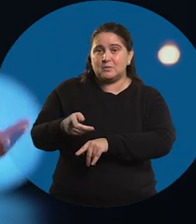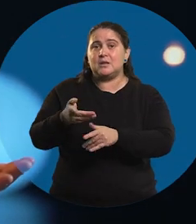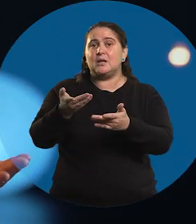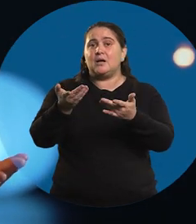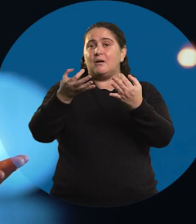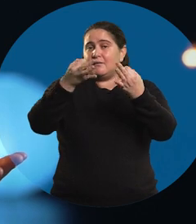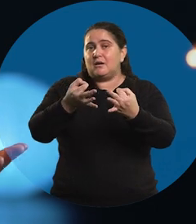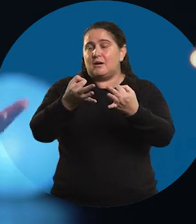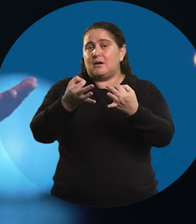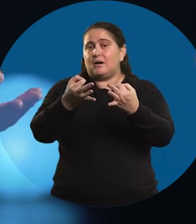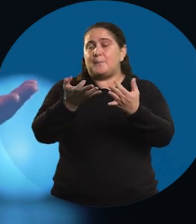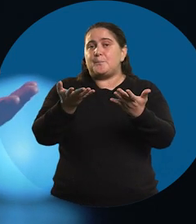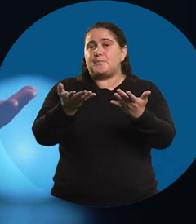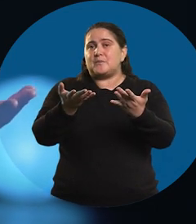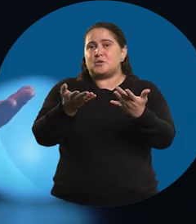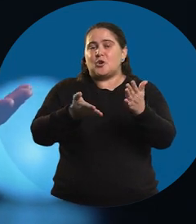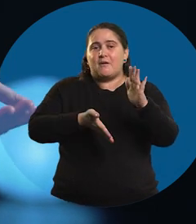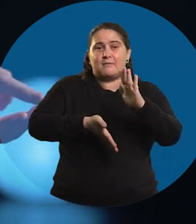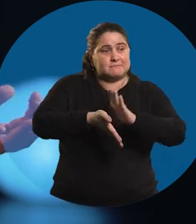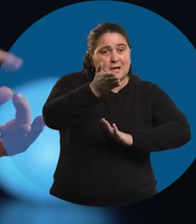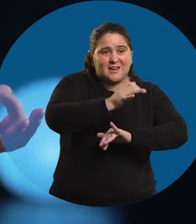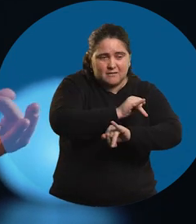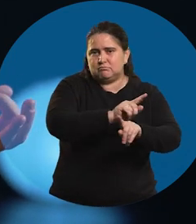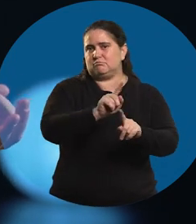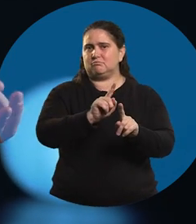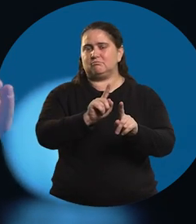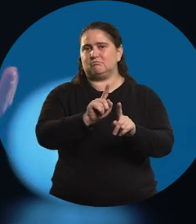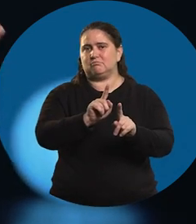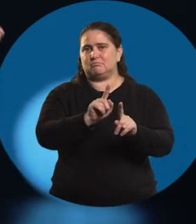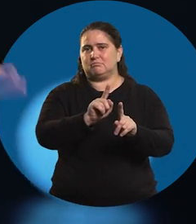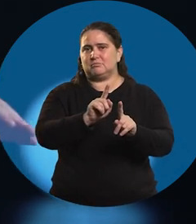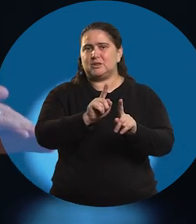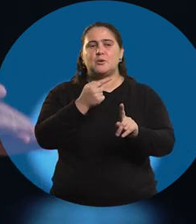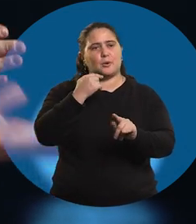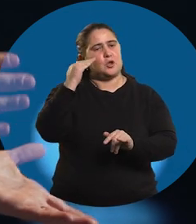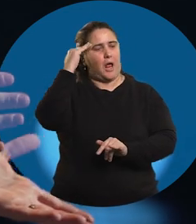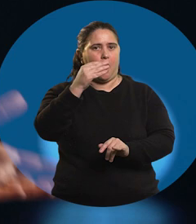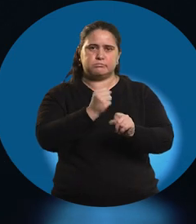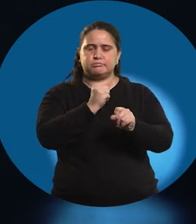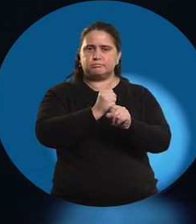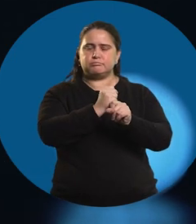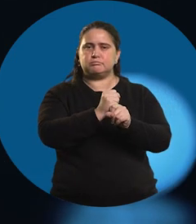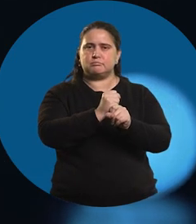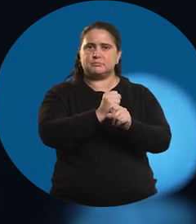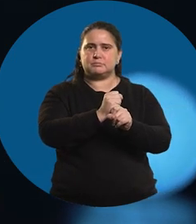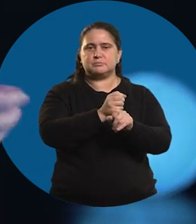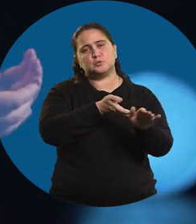no terminan cuando vos te vas de ese trabajo. Vos estás en la docencia,